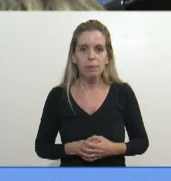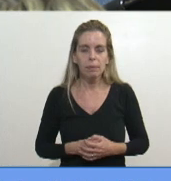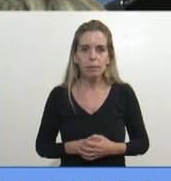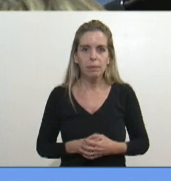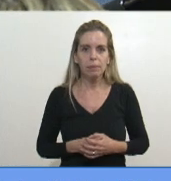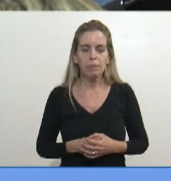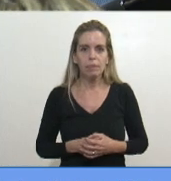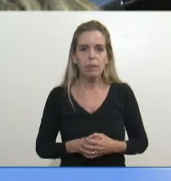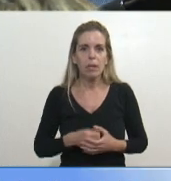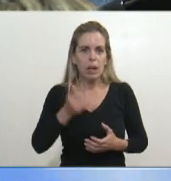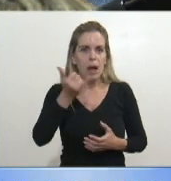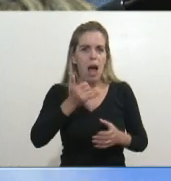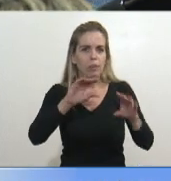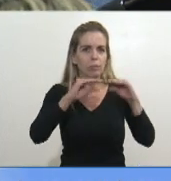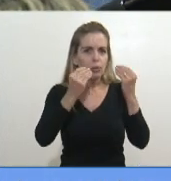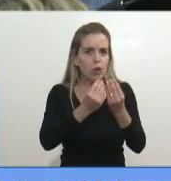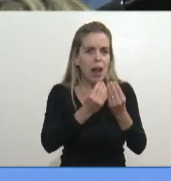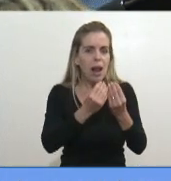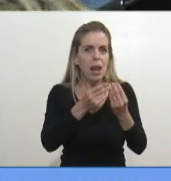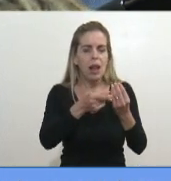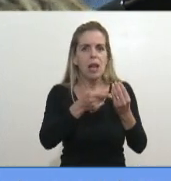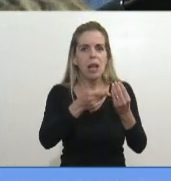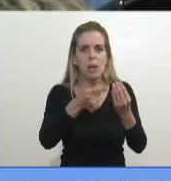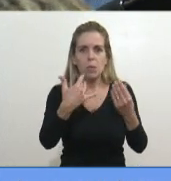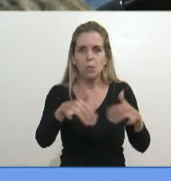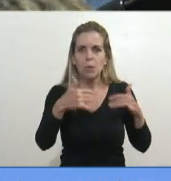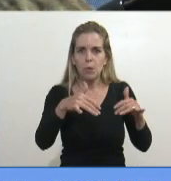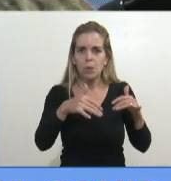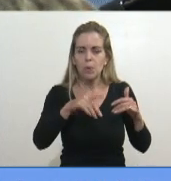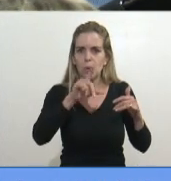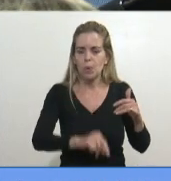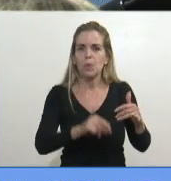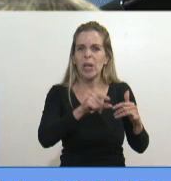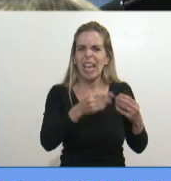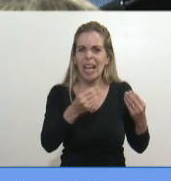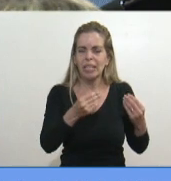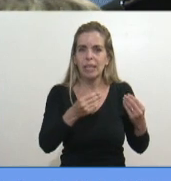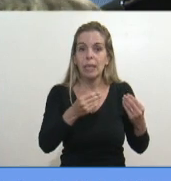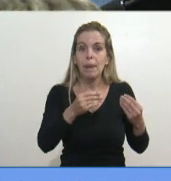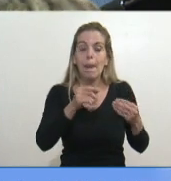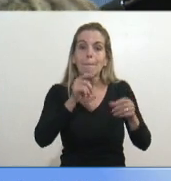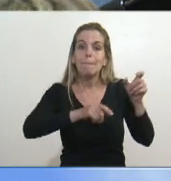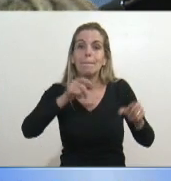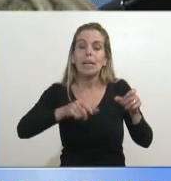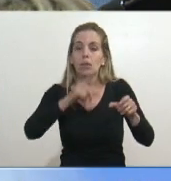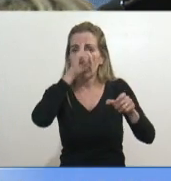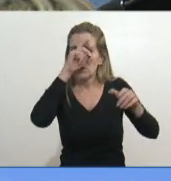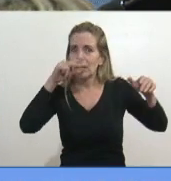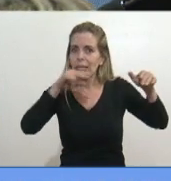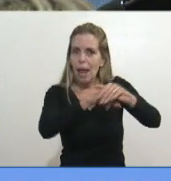Y hay una cifra que es fuerte. Y es el tema de la cantidad de gente que está en terapia intensiva.